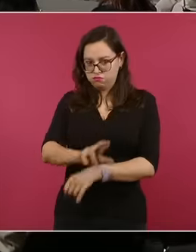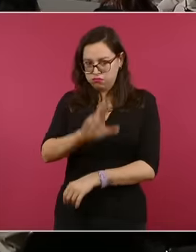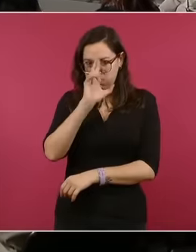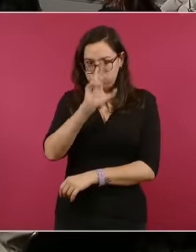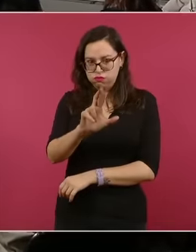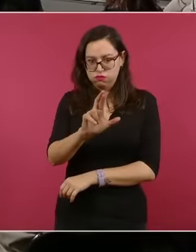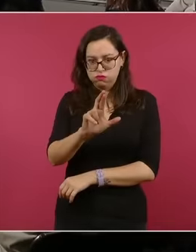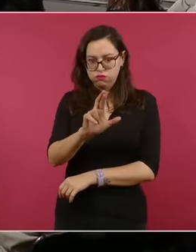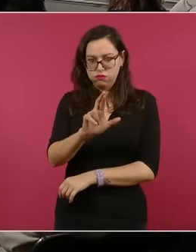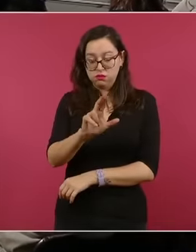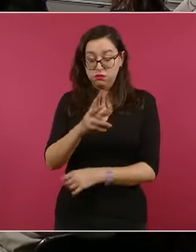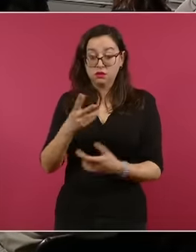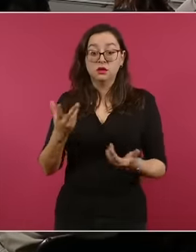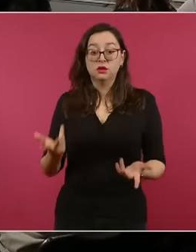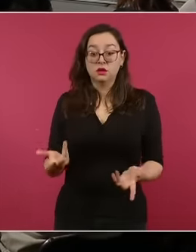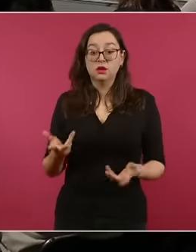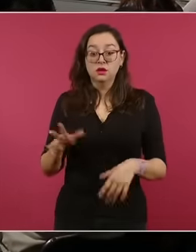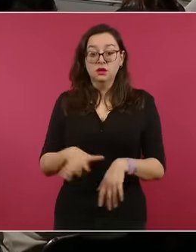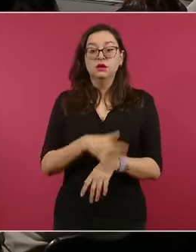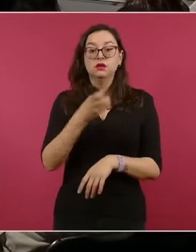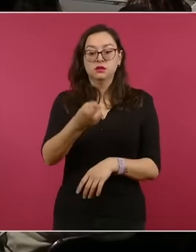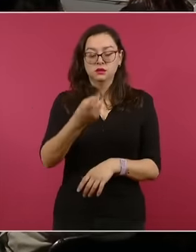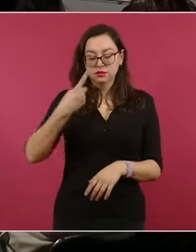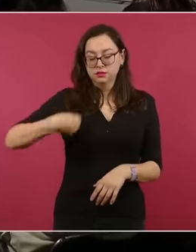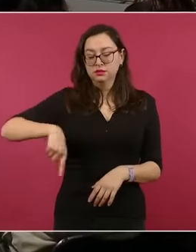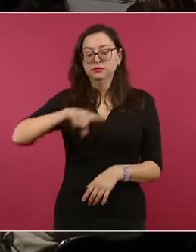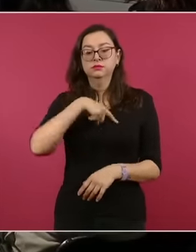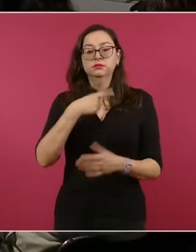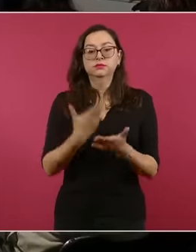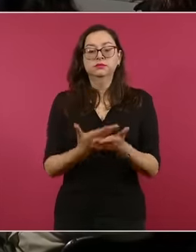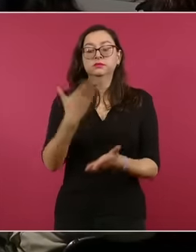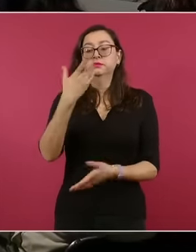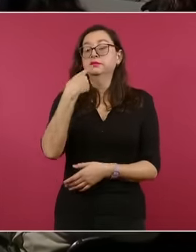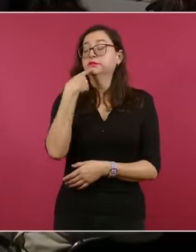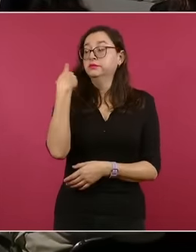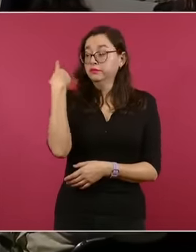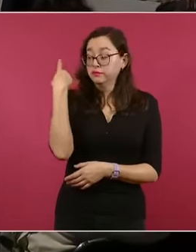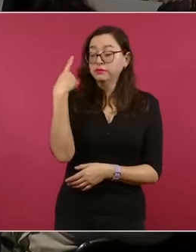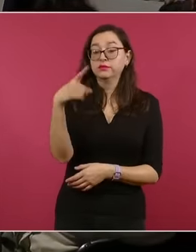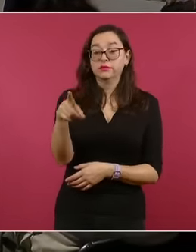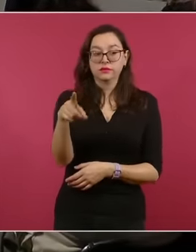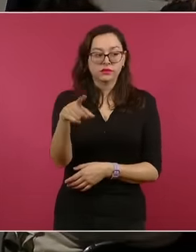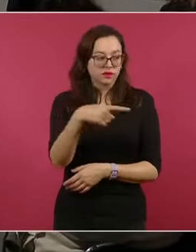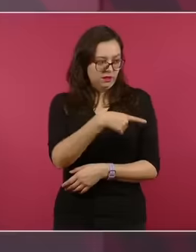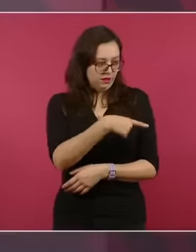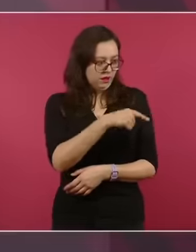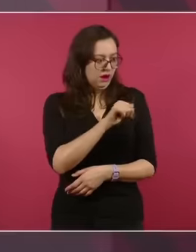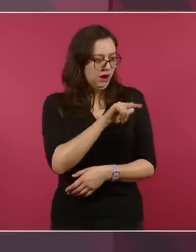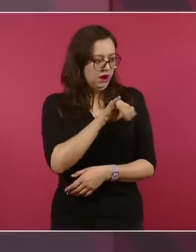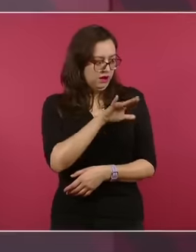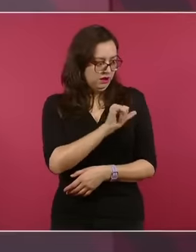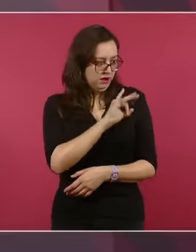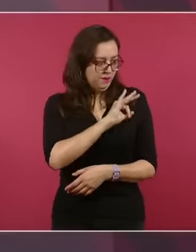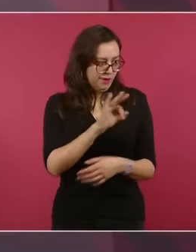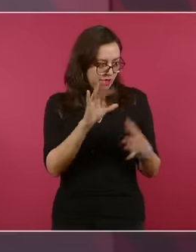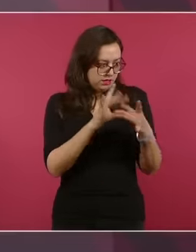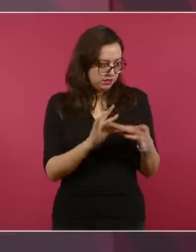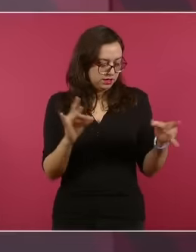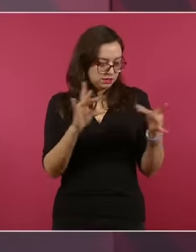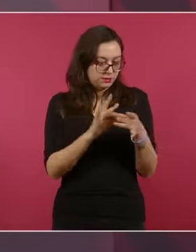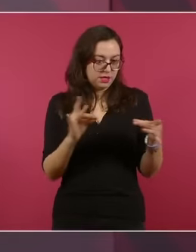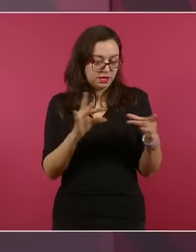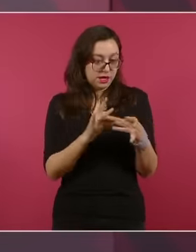que esta denuncia, y eso es lo que quiero que explique Alicia y también